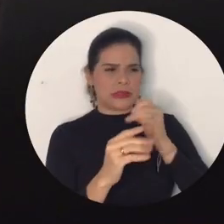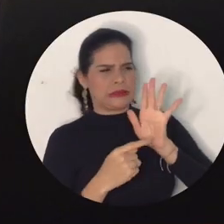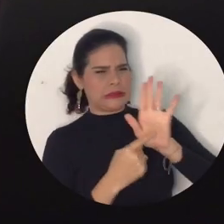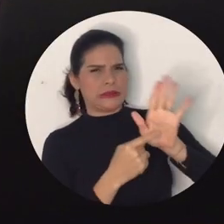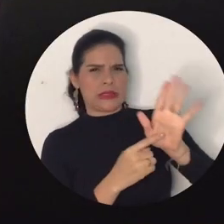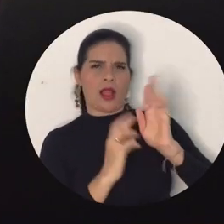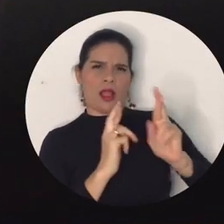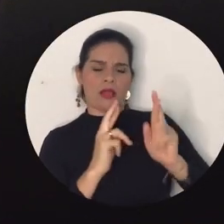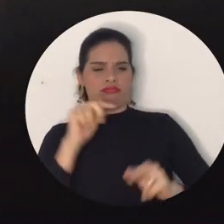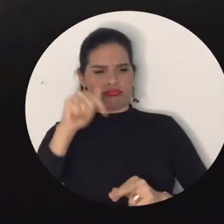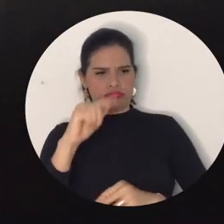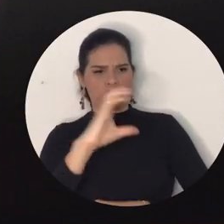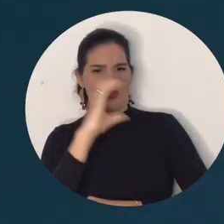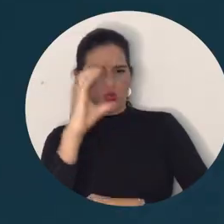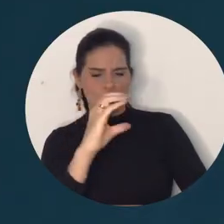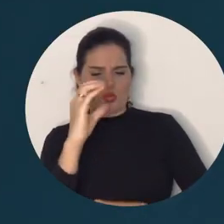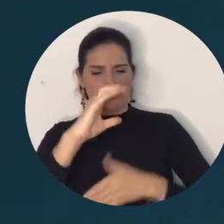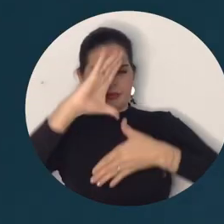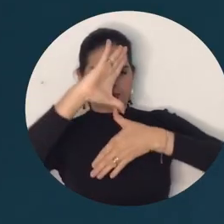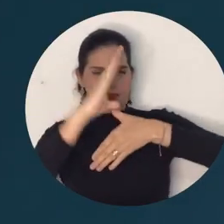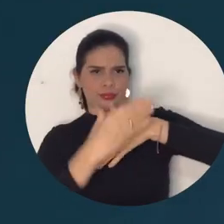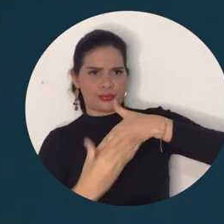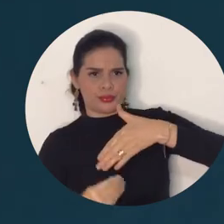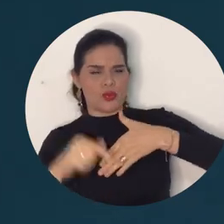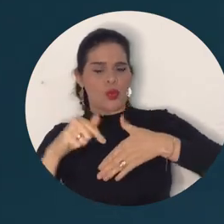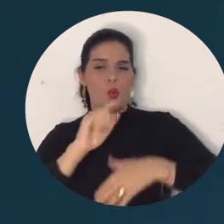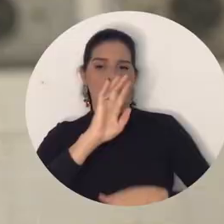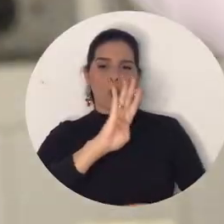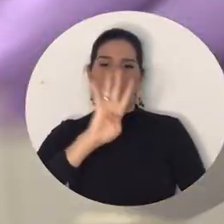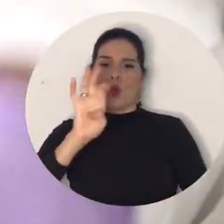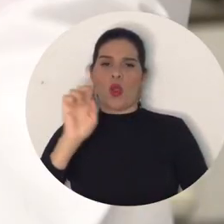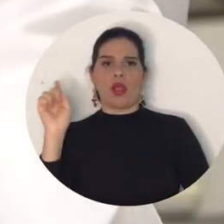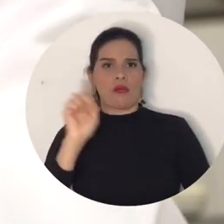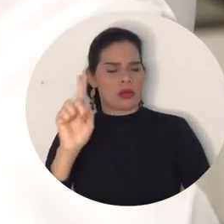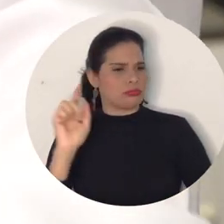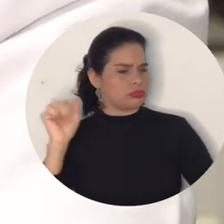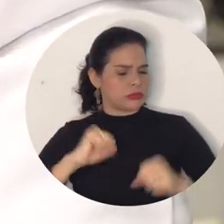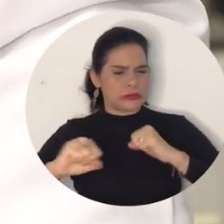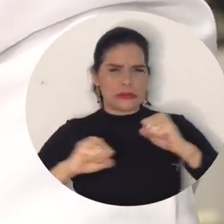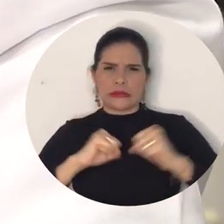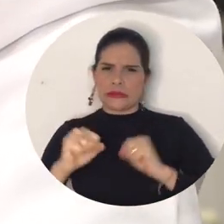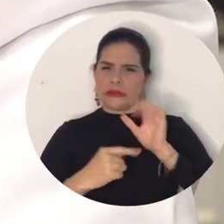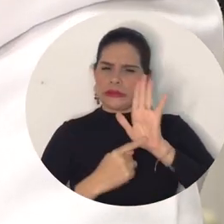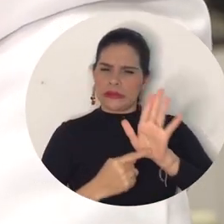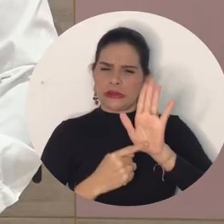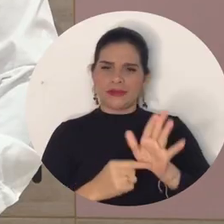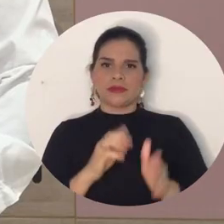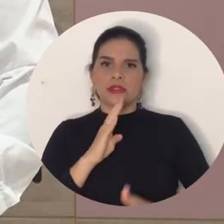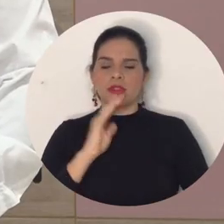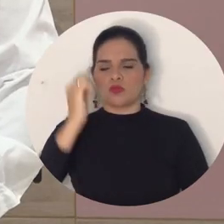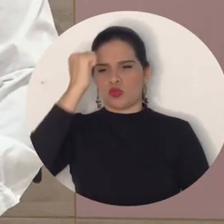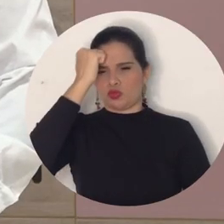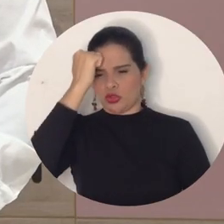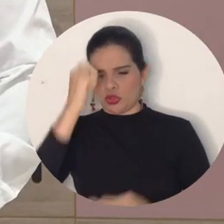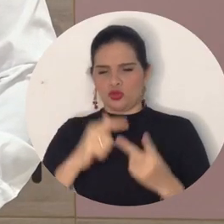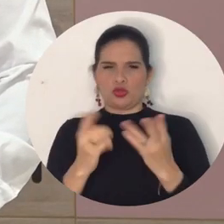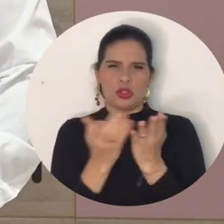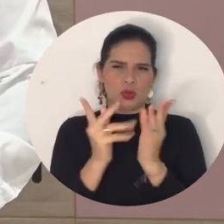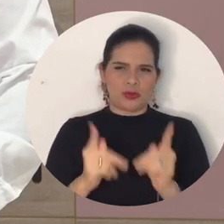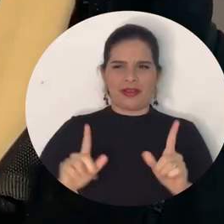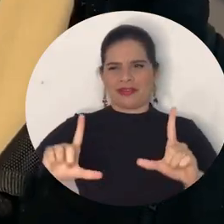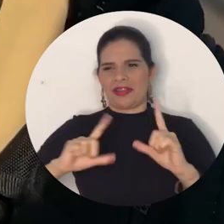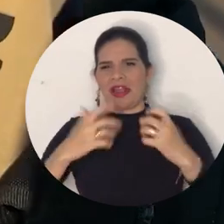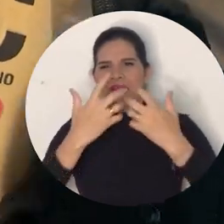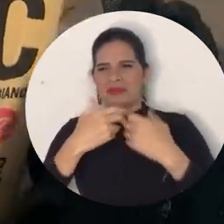desarrollo de este sector en el país y Latinoamérica durante 49 años. Con el trabajo conjunto de directivos, docentes, estudiantes,